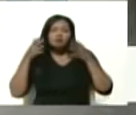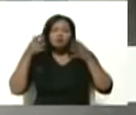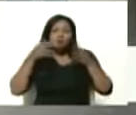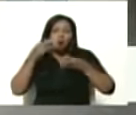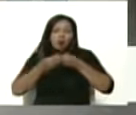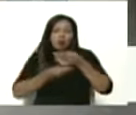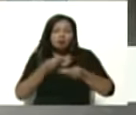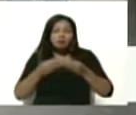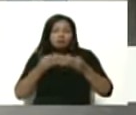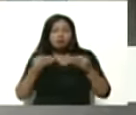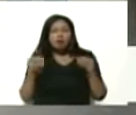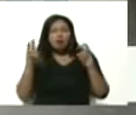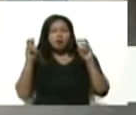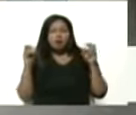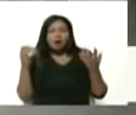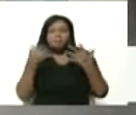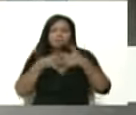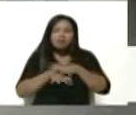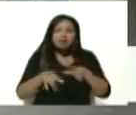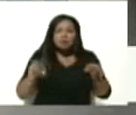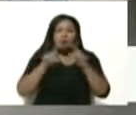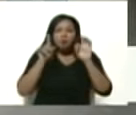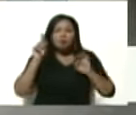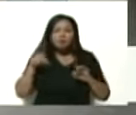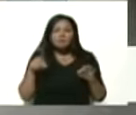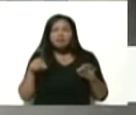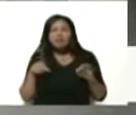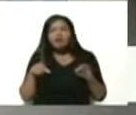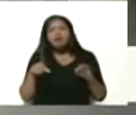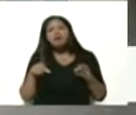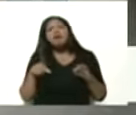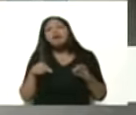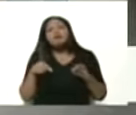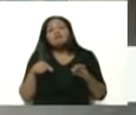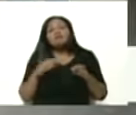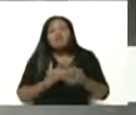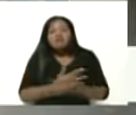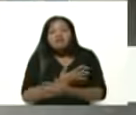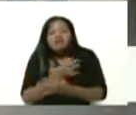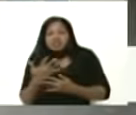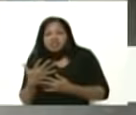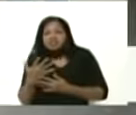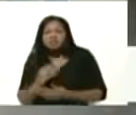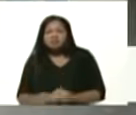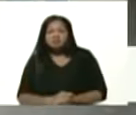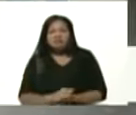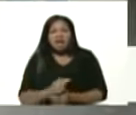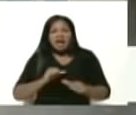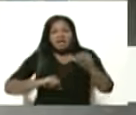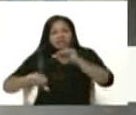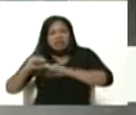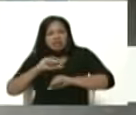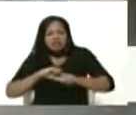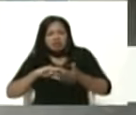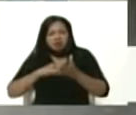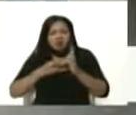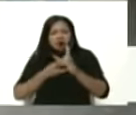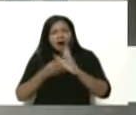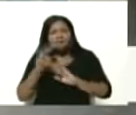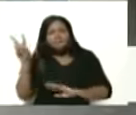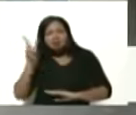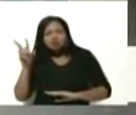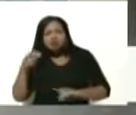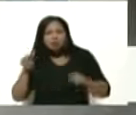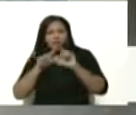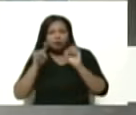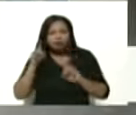nuevas mezclas de fertilizantes y aplicarle ciencia y tecnología venezolana